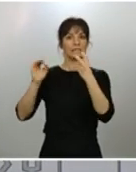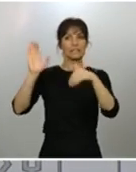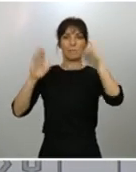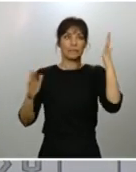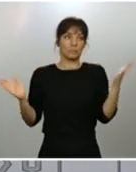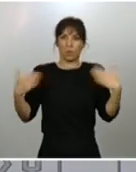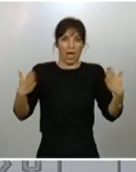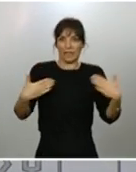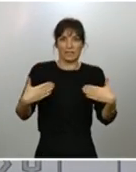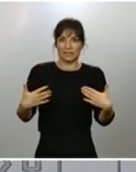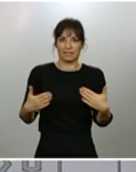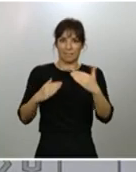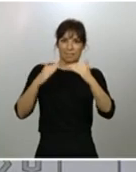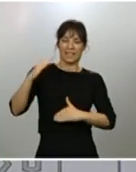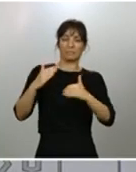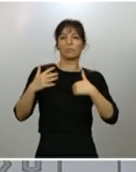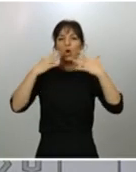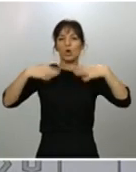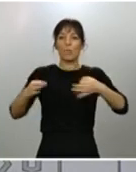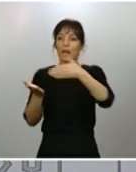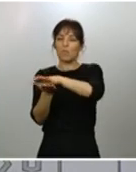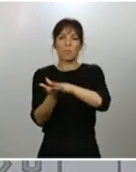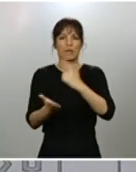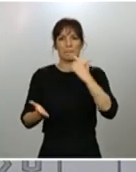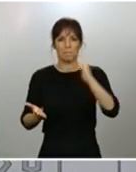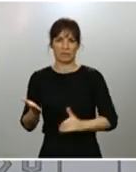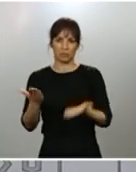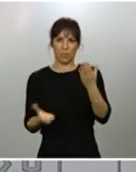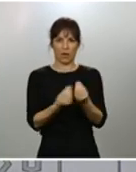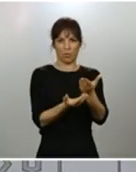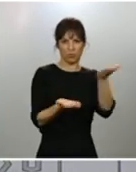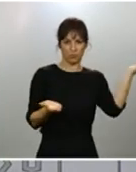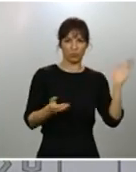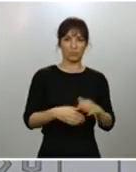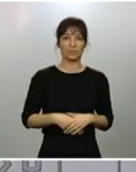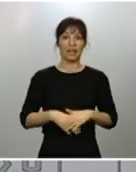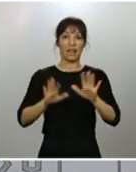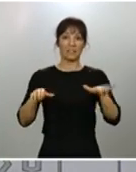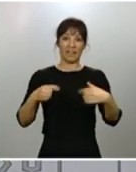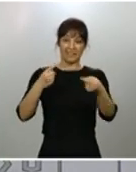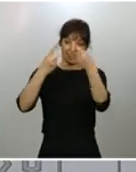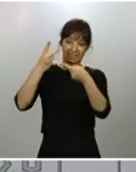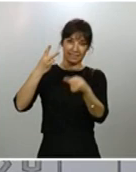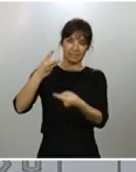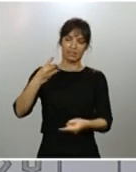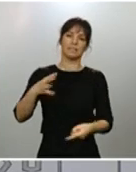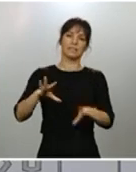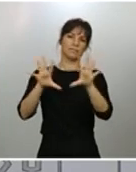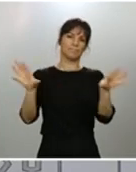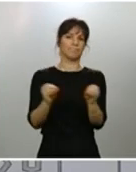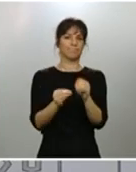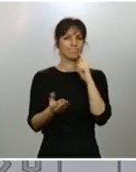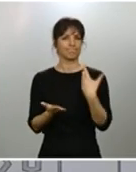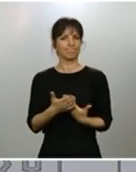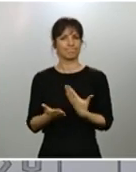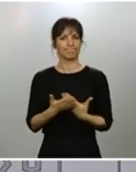lo tanto, es normal también que esta letalidad sea mucho menor. Todos estos indicadores dejan muy patente el tipo de